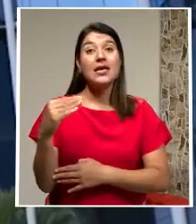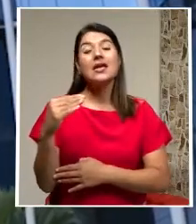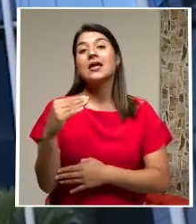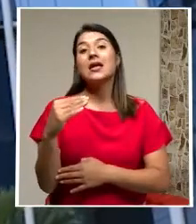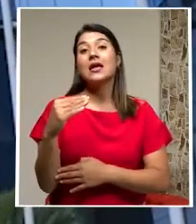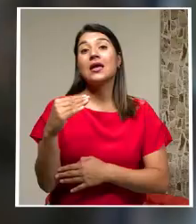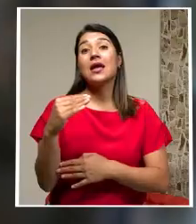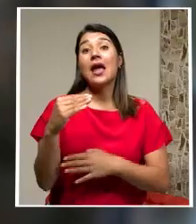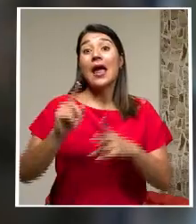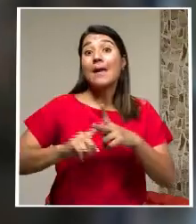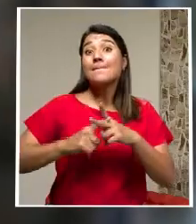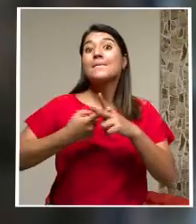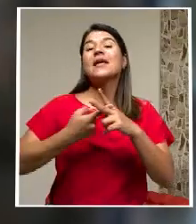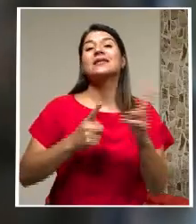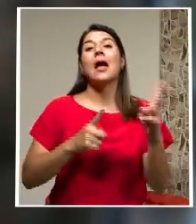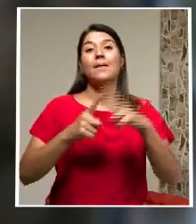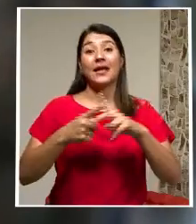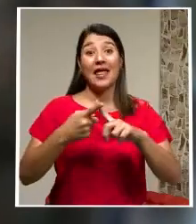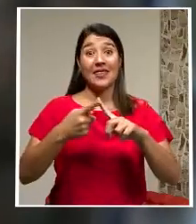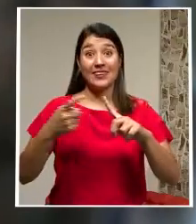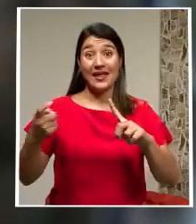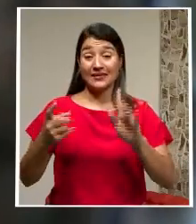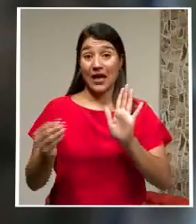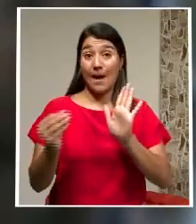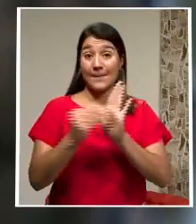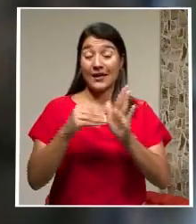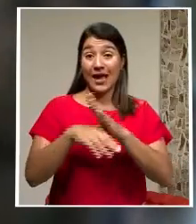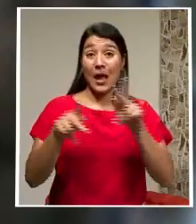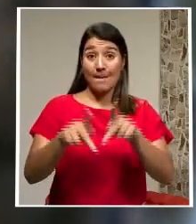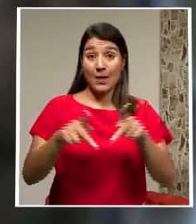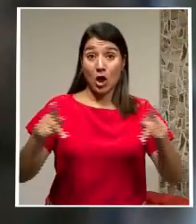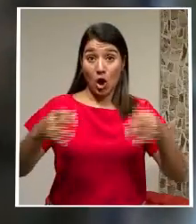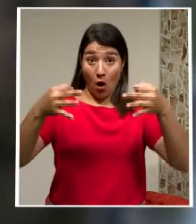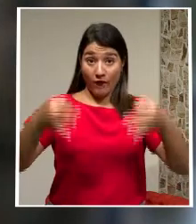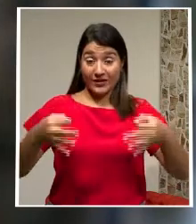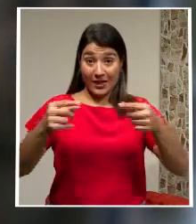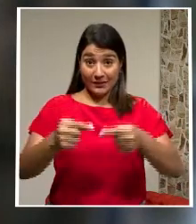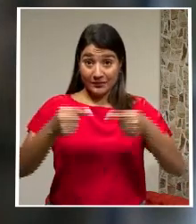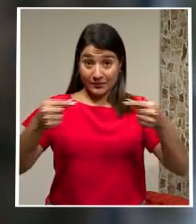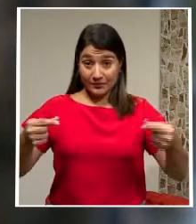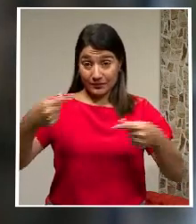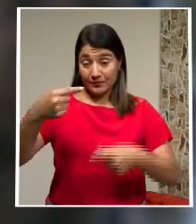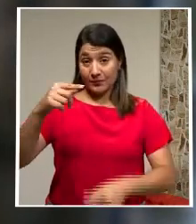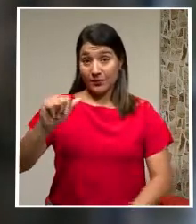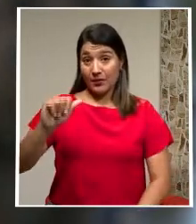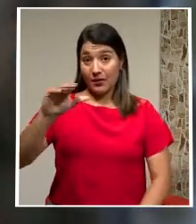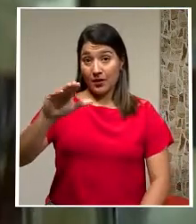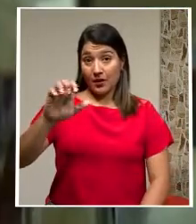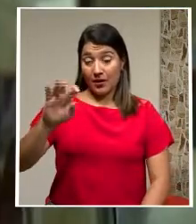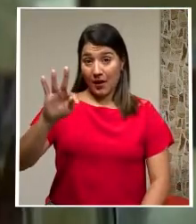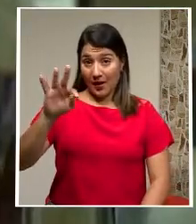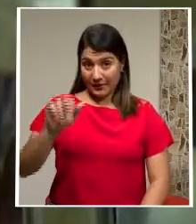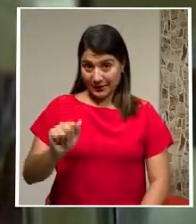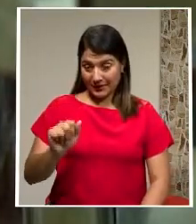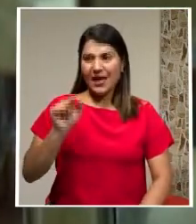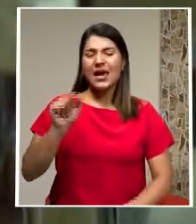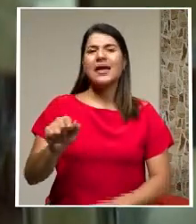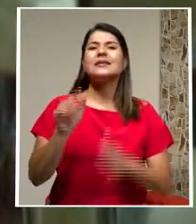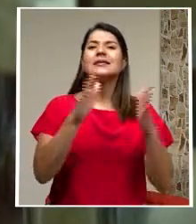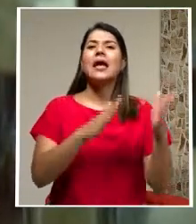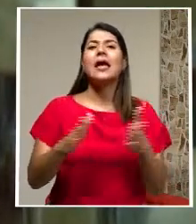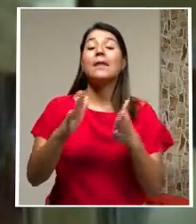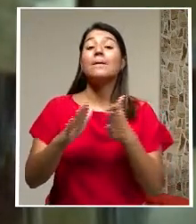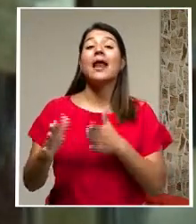Publicado En el diario Oficial La Gaceta El plan Contempla Las facturas Que cumplan Algunos